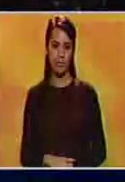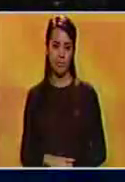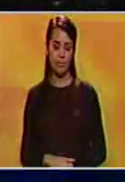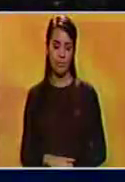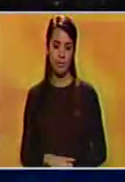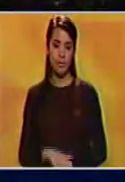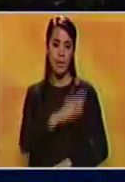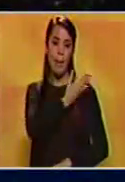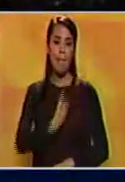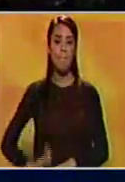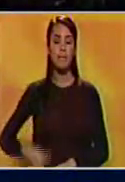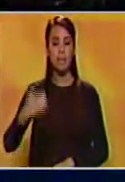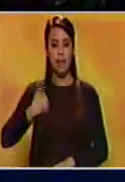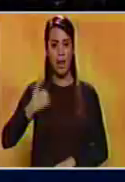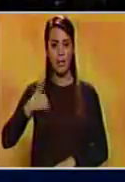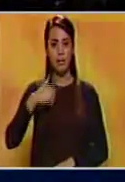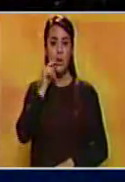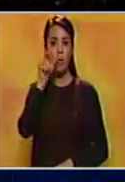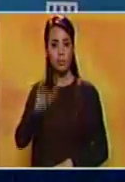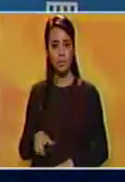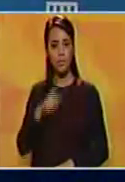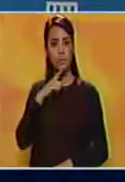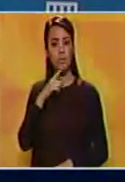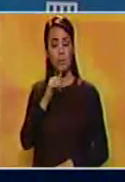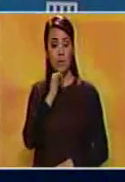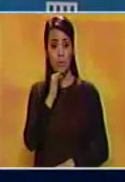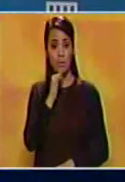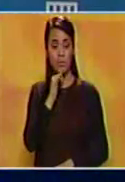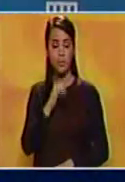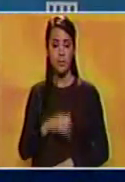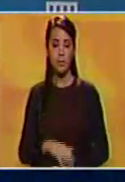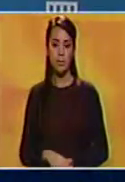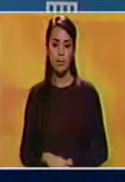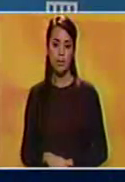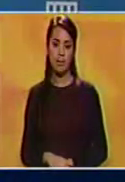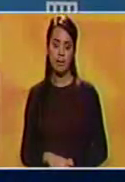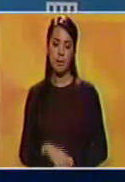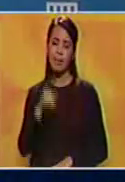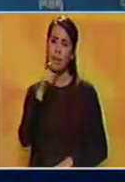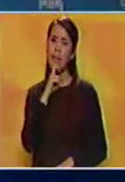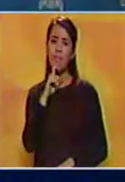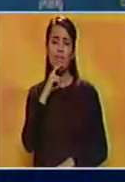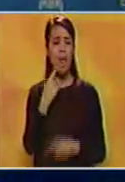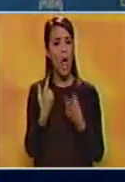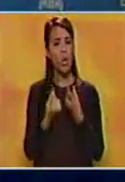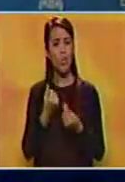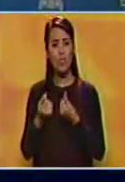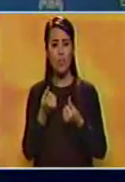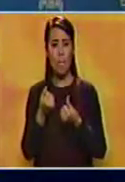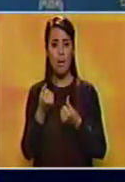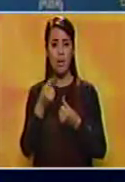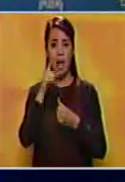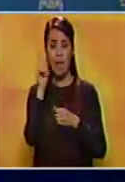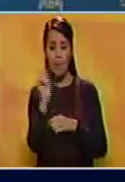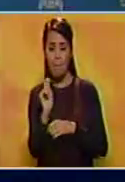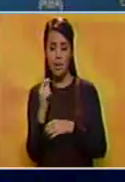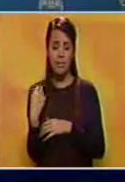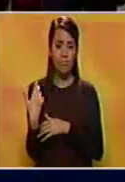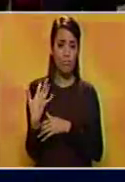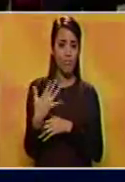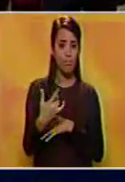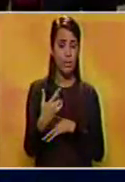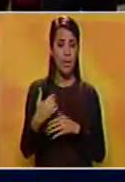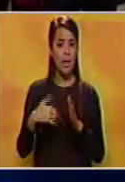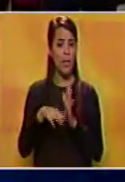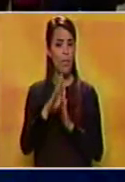El presidente de Argentina, Mauricio Macri, admitió que tras las dificultades económicas de los últimos meses, el crecimiento del